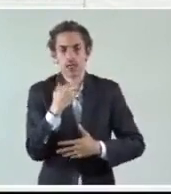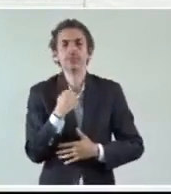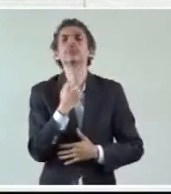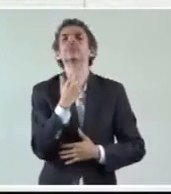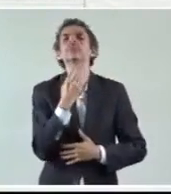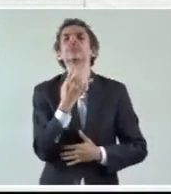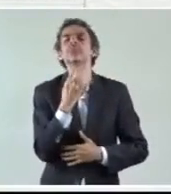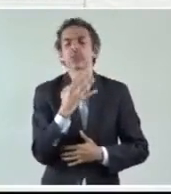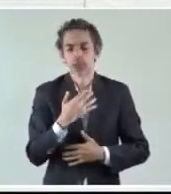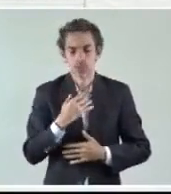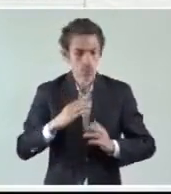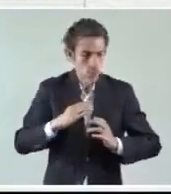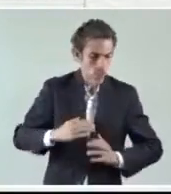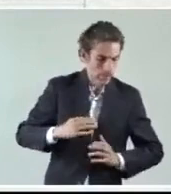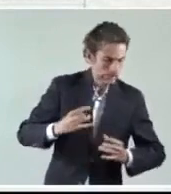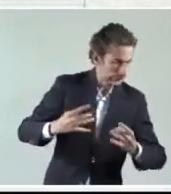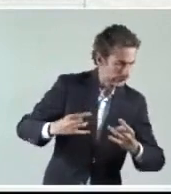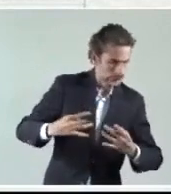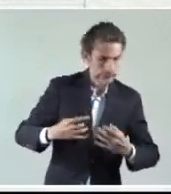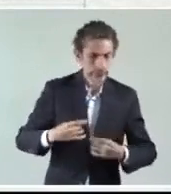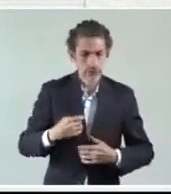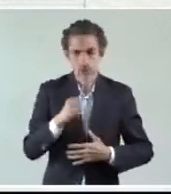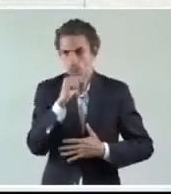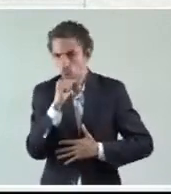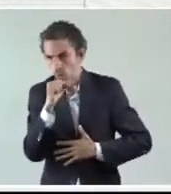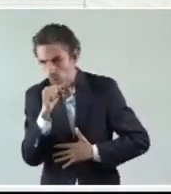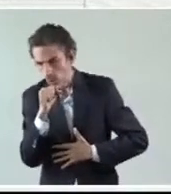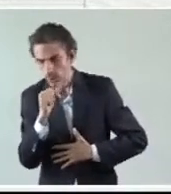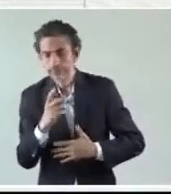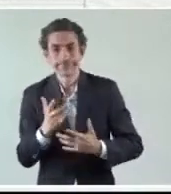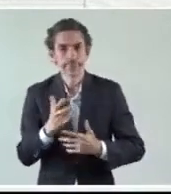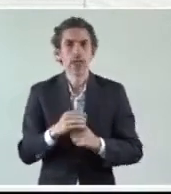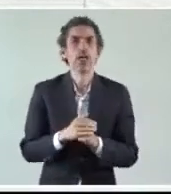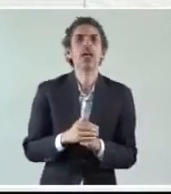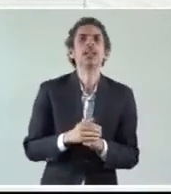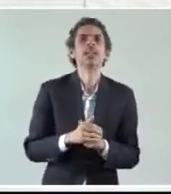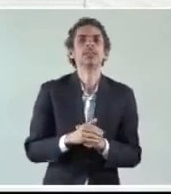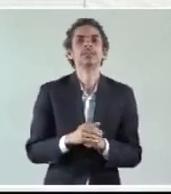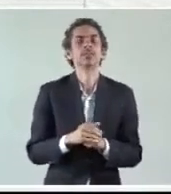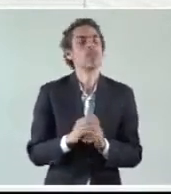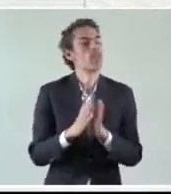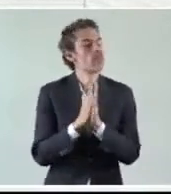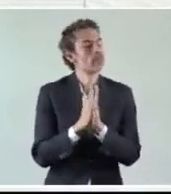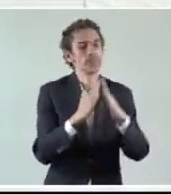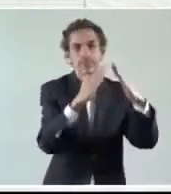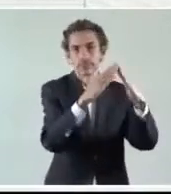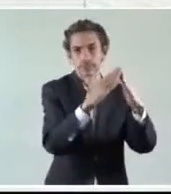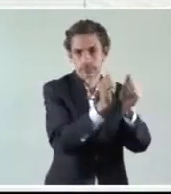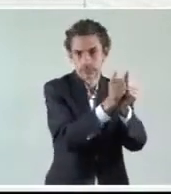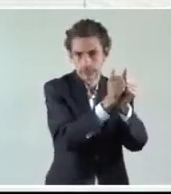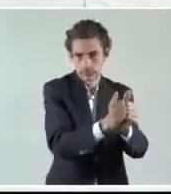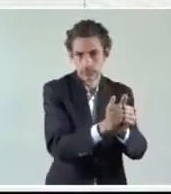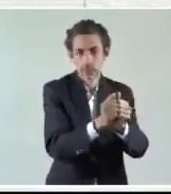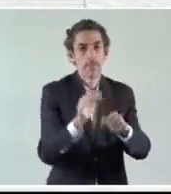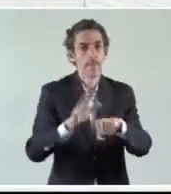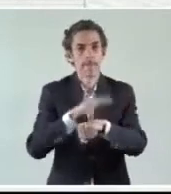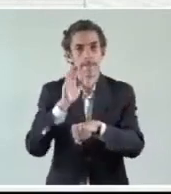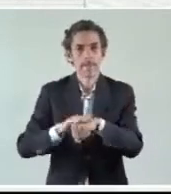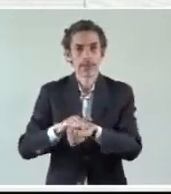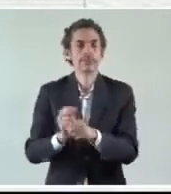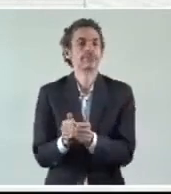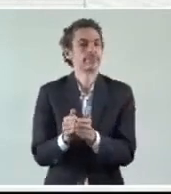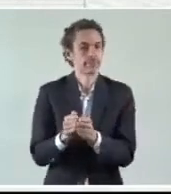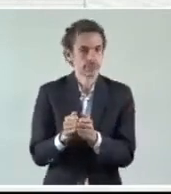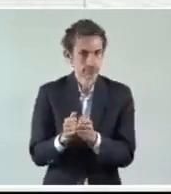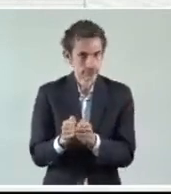dolor de garganta, dolor corporal, tos. Es muy importante, por ahí hay que poner tos seca,